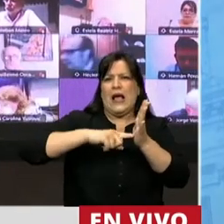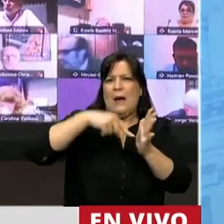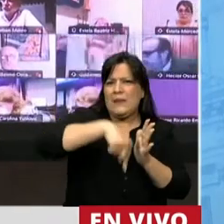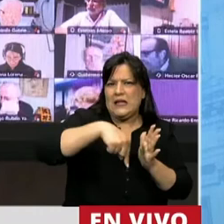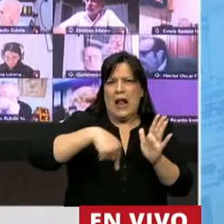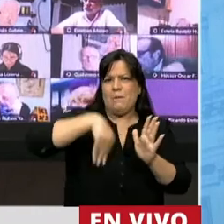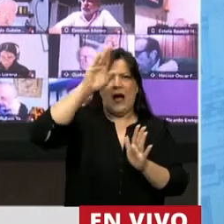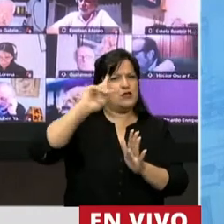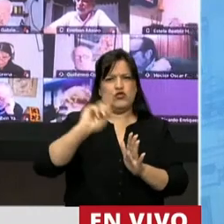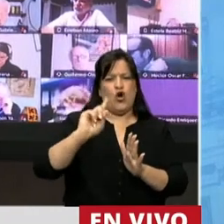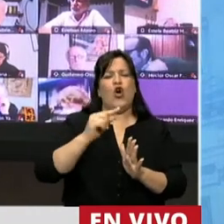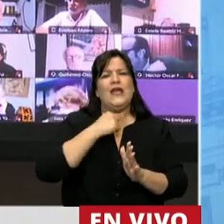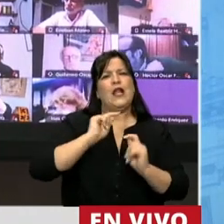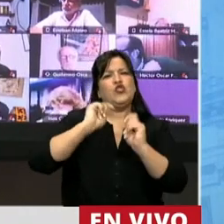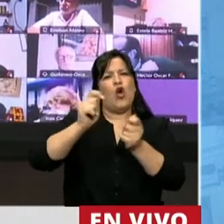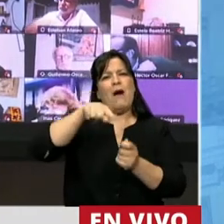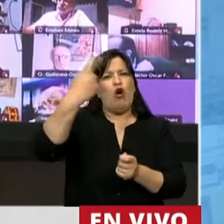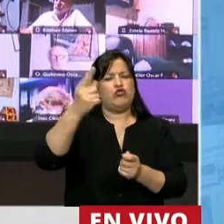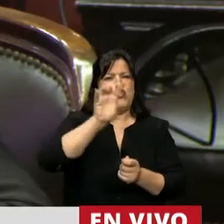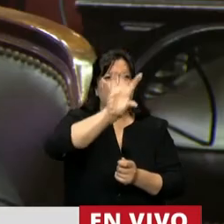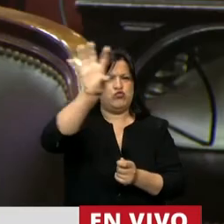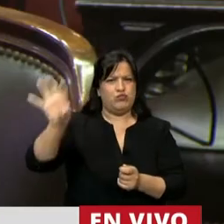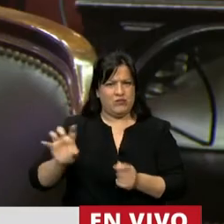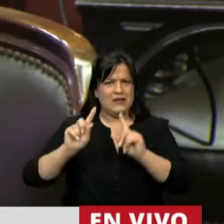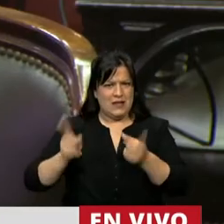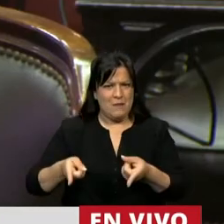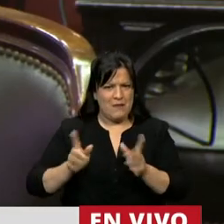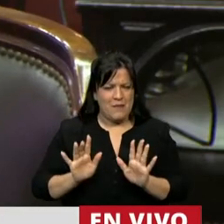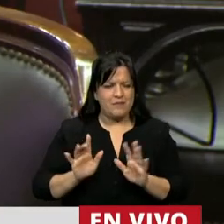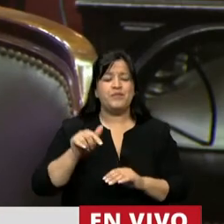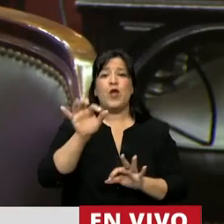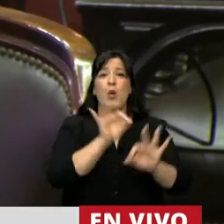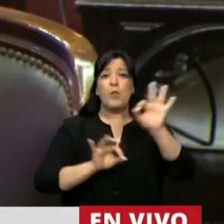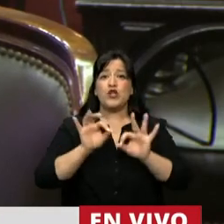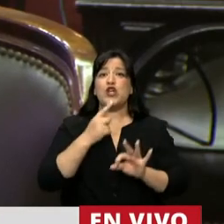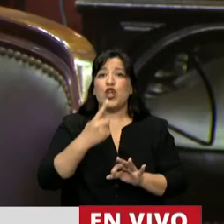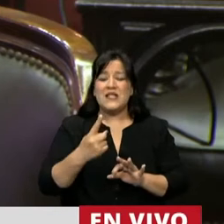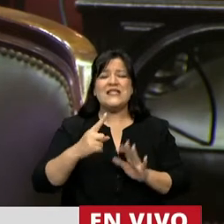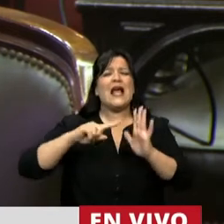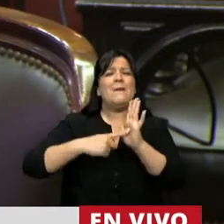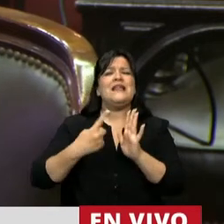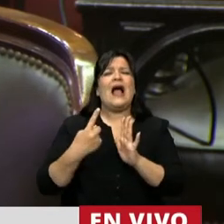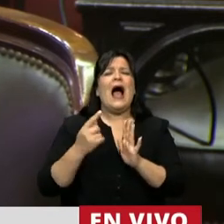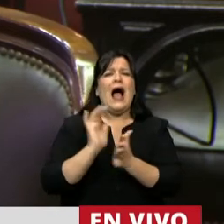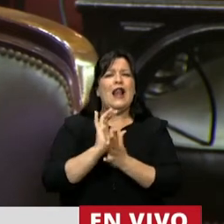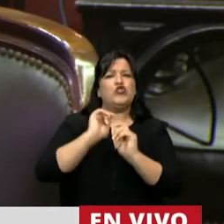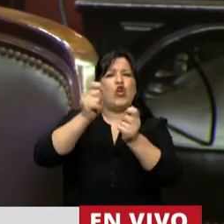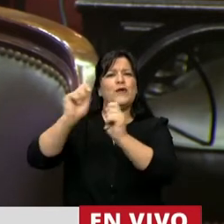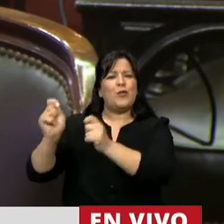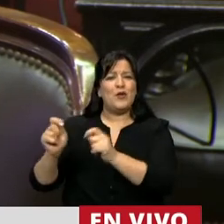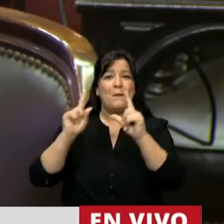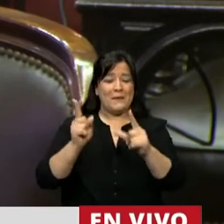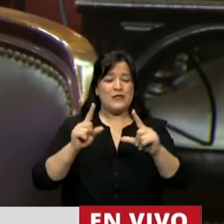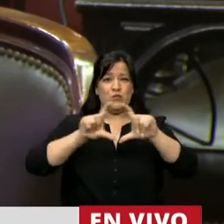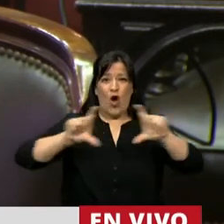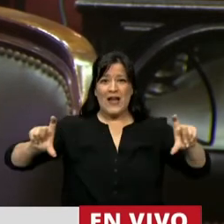centralmente en la Ciudad Autónoma de Buenos Aires. El proyecto declara las capitales alternas que están en anexo 1,